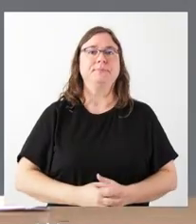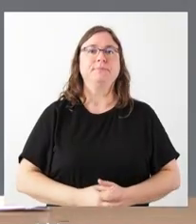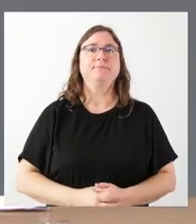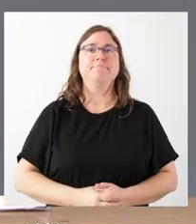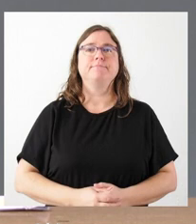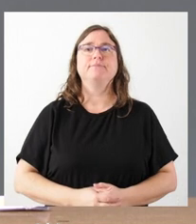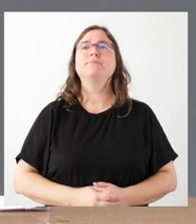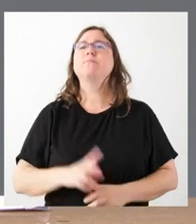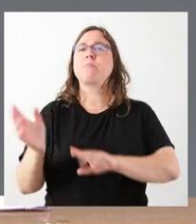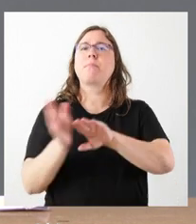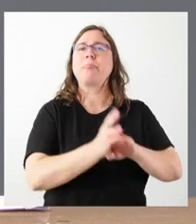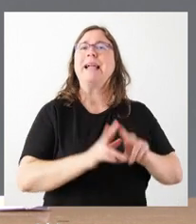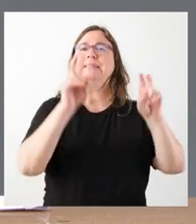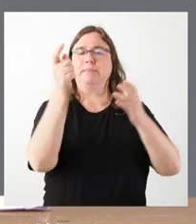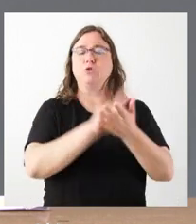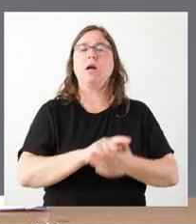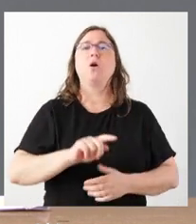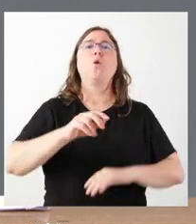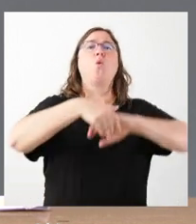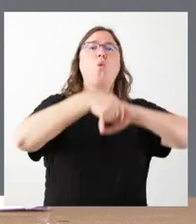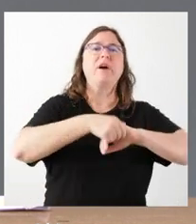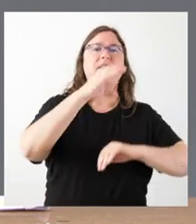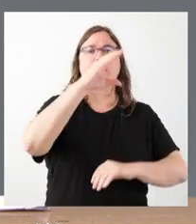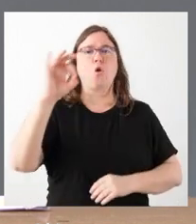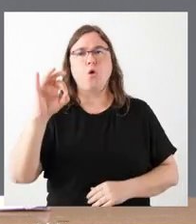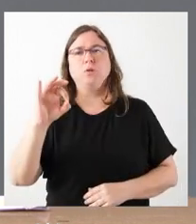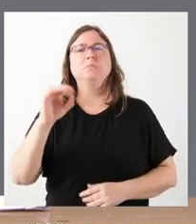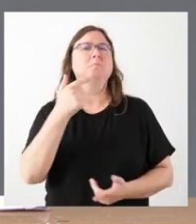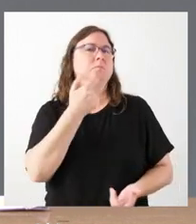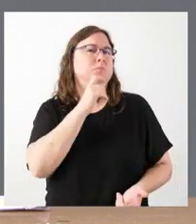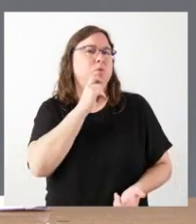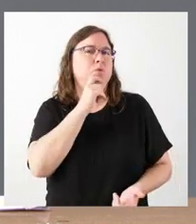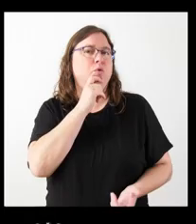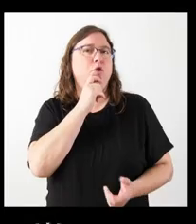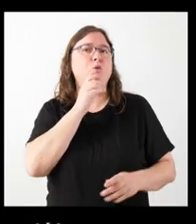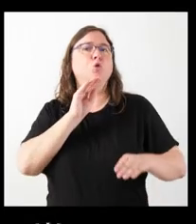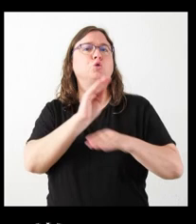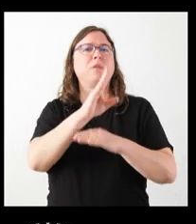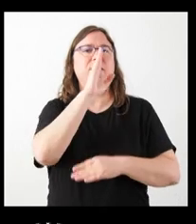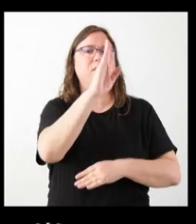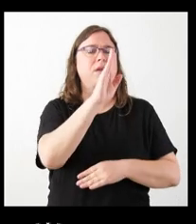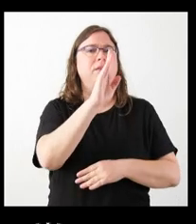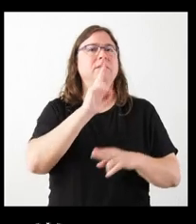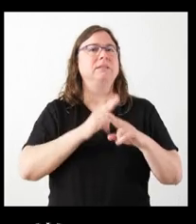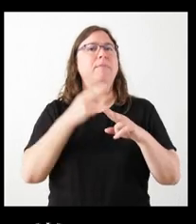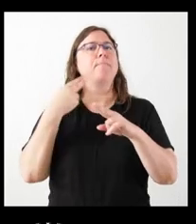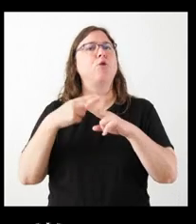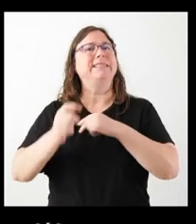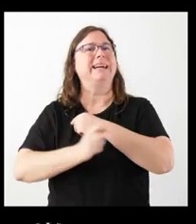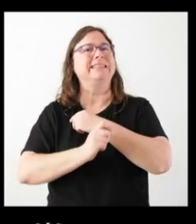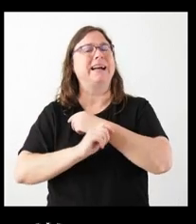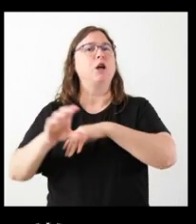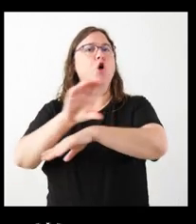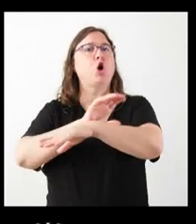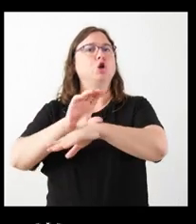Sí, volviendo al tema de UGT y comisiones, no sé cómo encaja esta subvención directa con la política y la estrategia del consejero